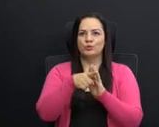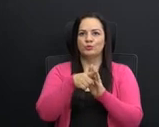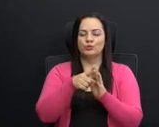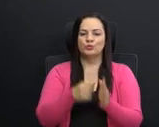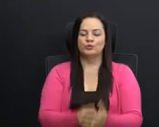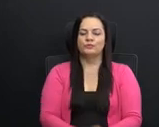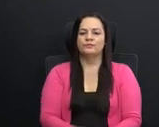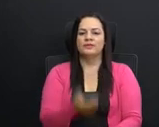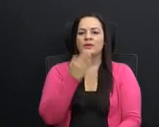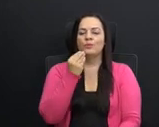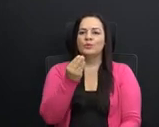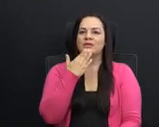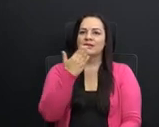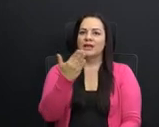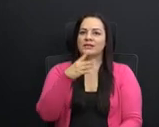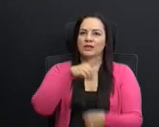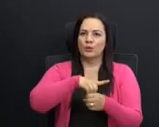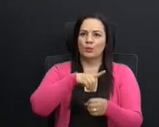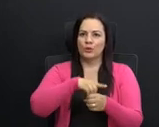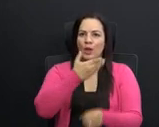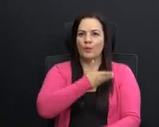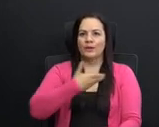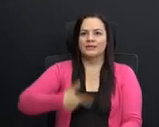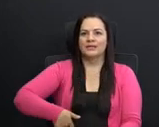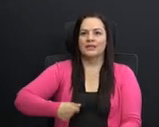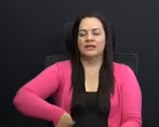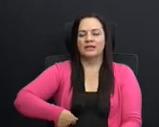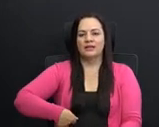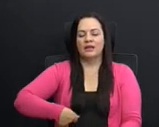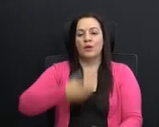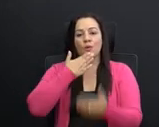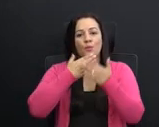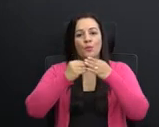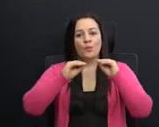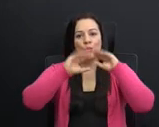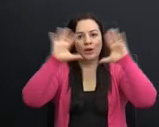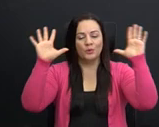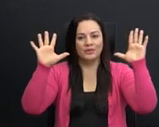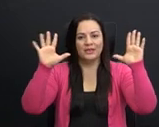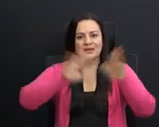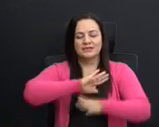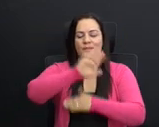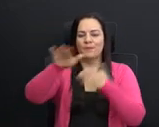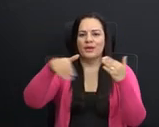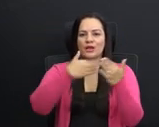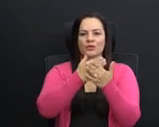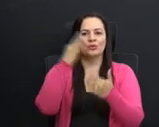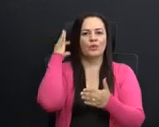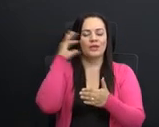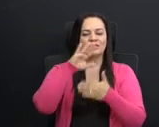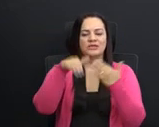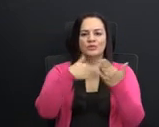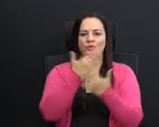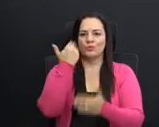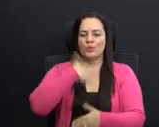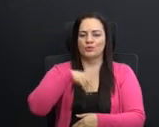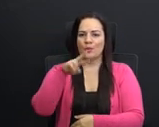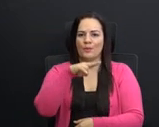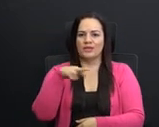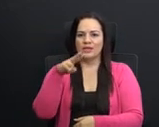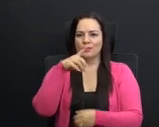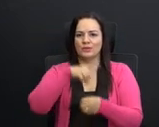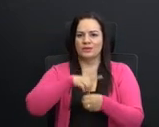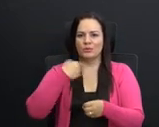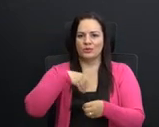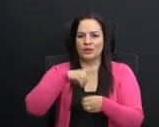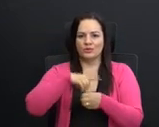Muchas gracias, diputado presidente. Muy buenos días para todas y todos los compañeros y compañeras diputadas que